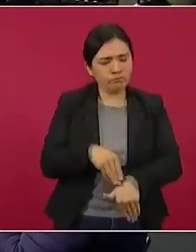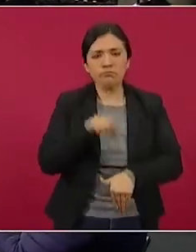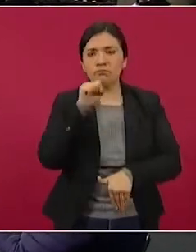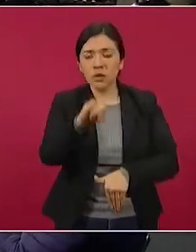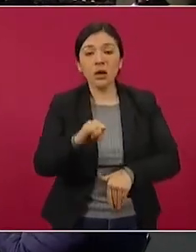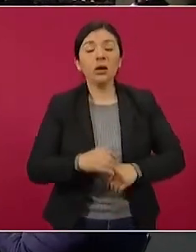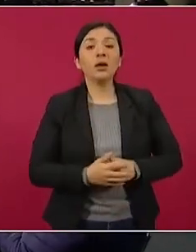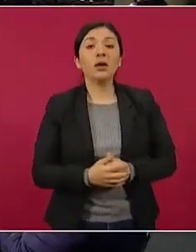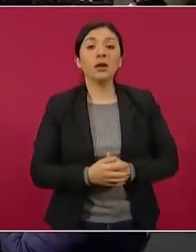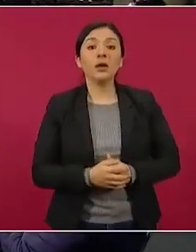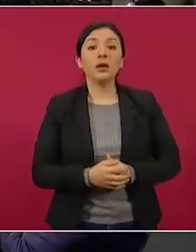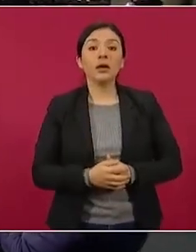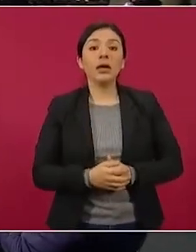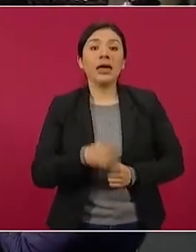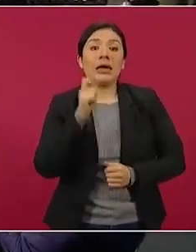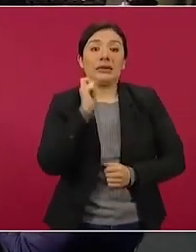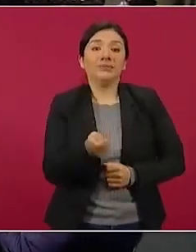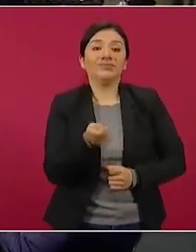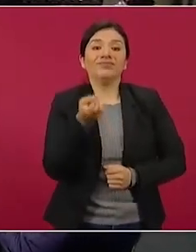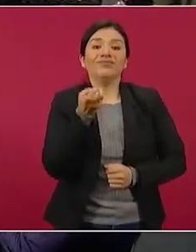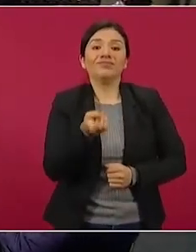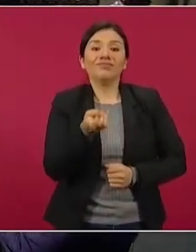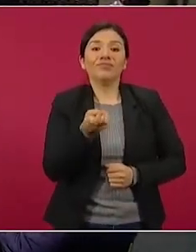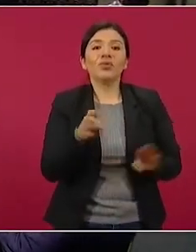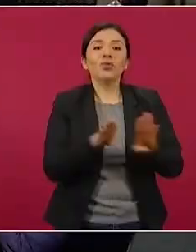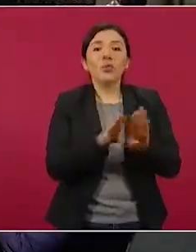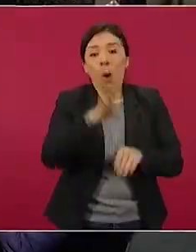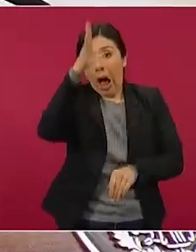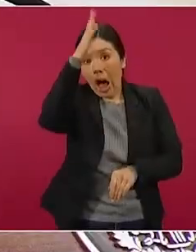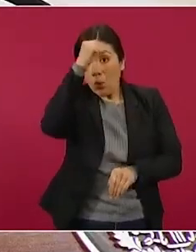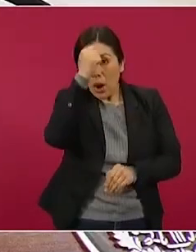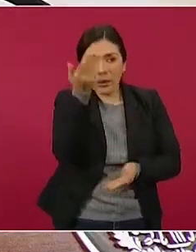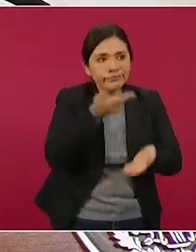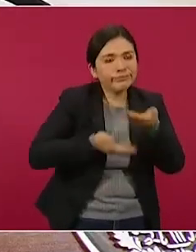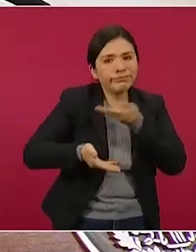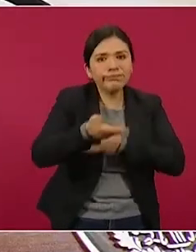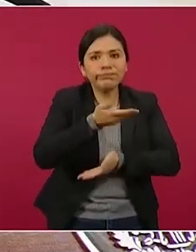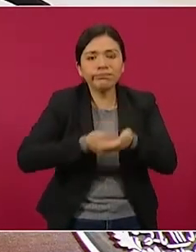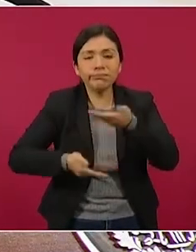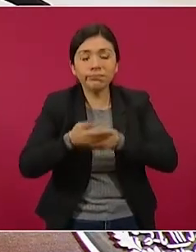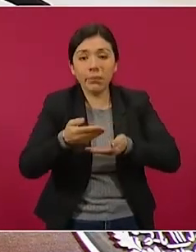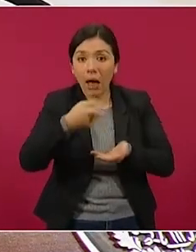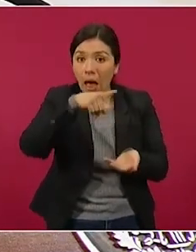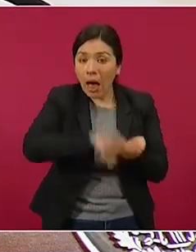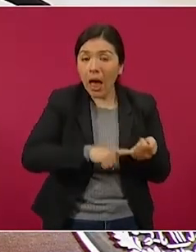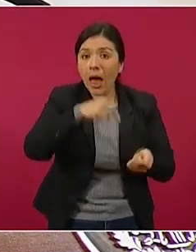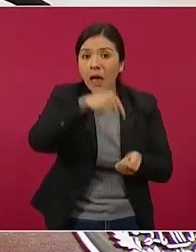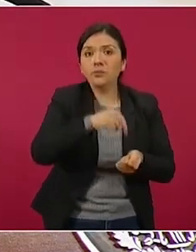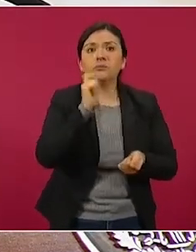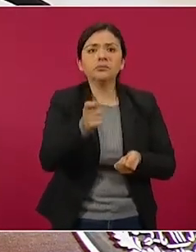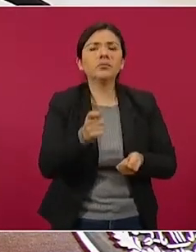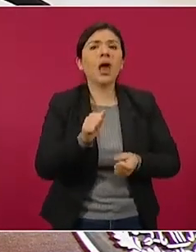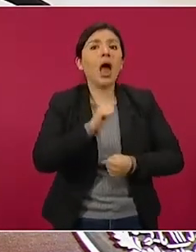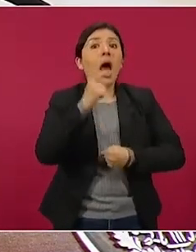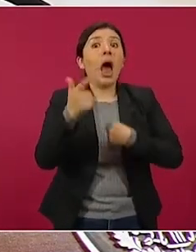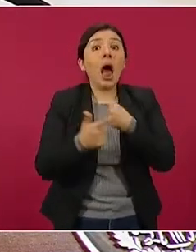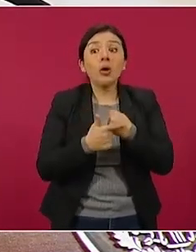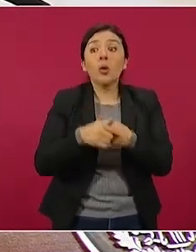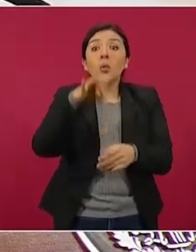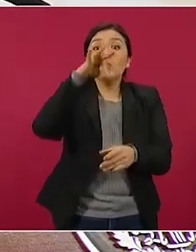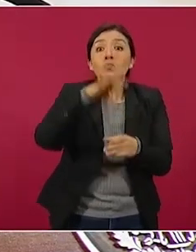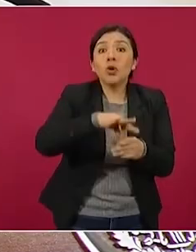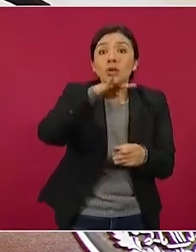se trata de llegar a acuerdos en los cuales cualquier tipo de elección